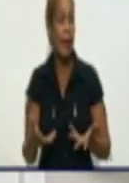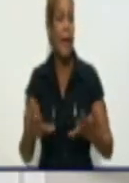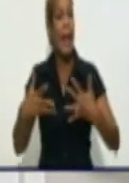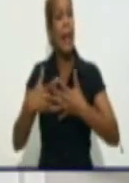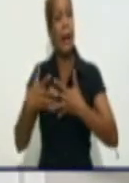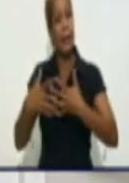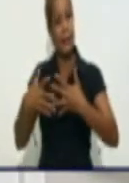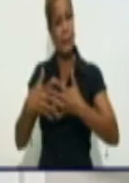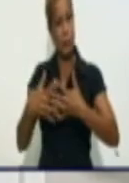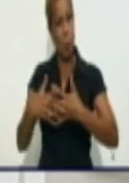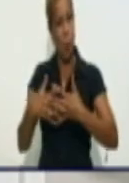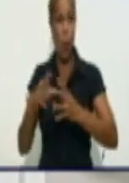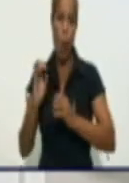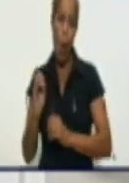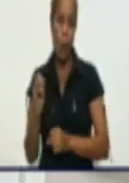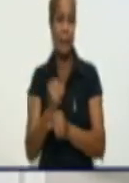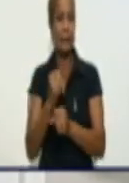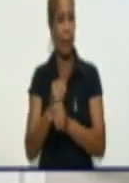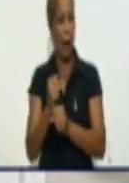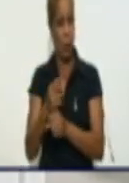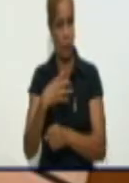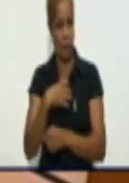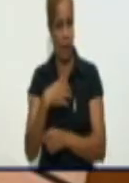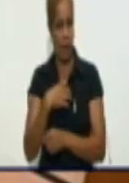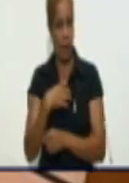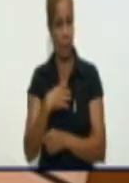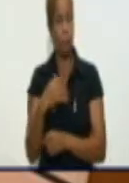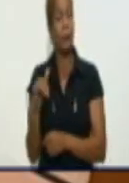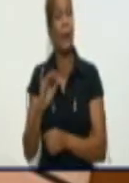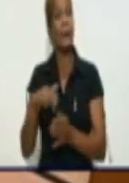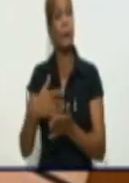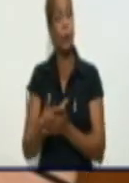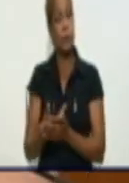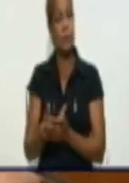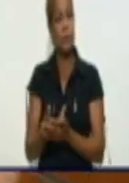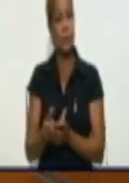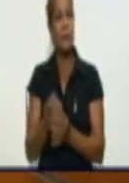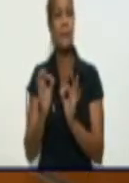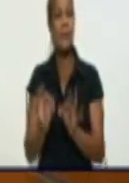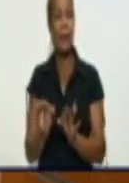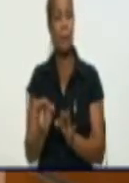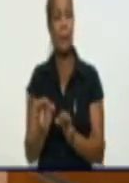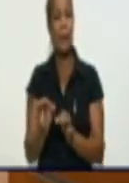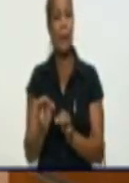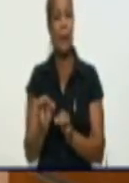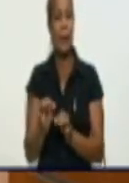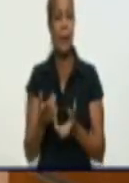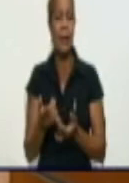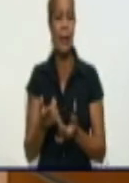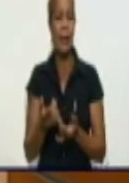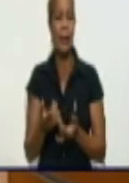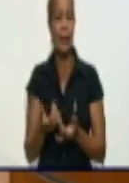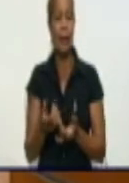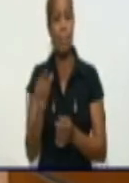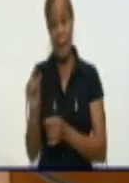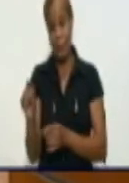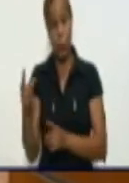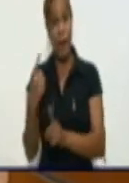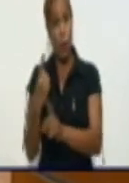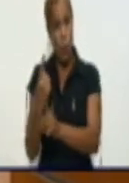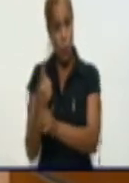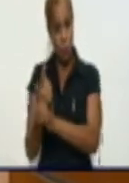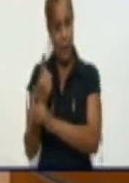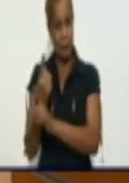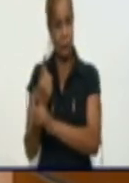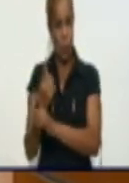condición social. Y entonces la tendencia en los últimos tiempos ha sido a una disminución de los contactos declarados por